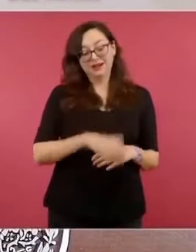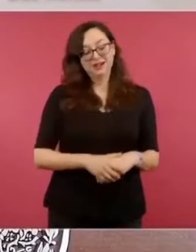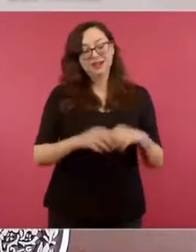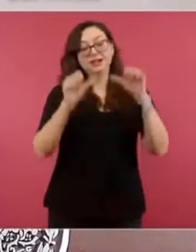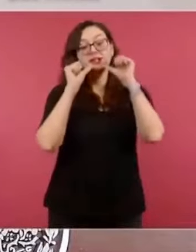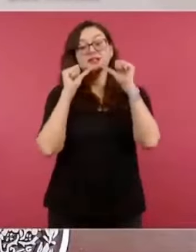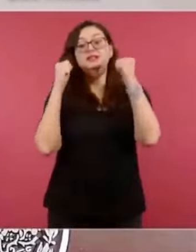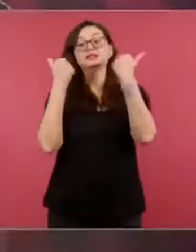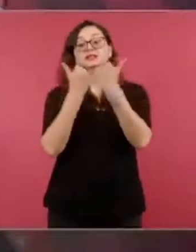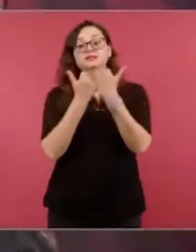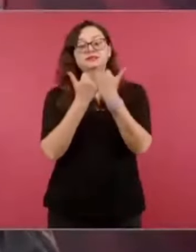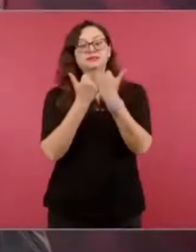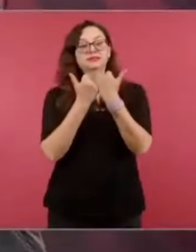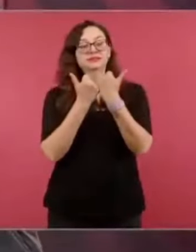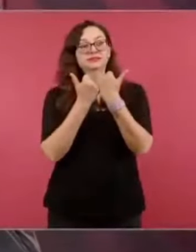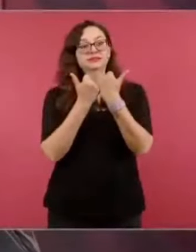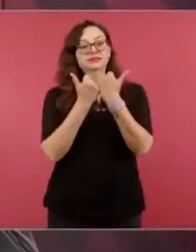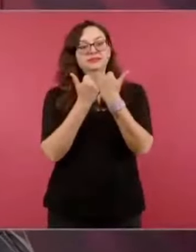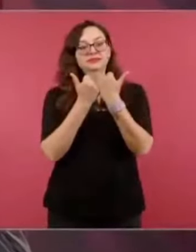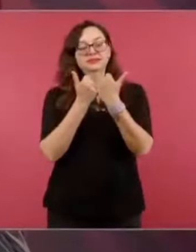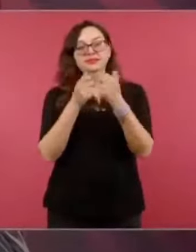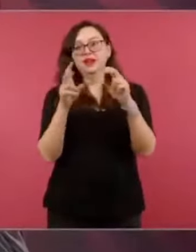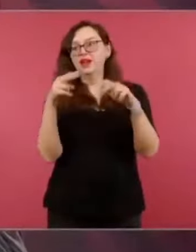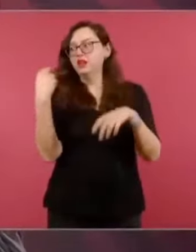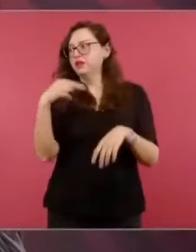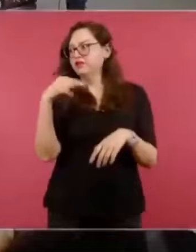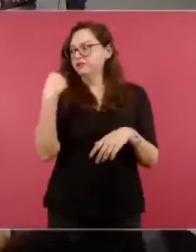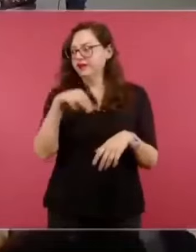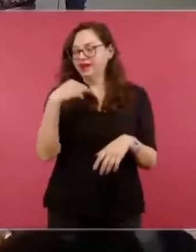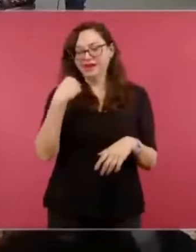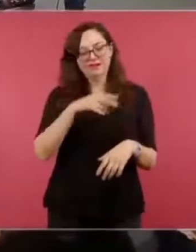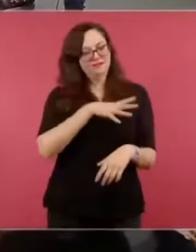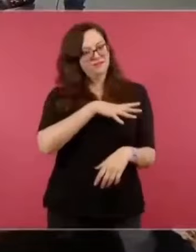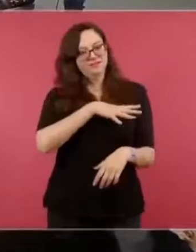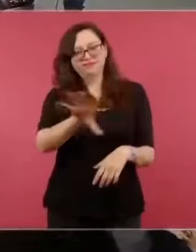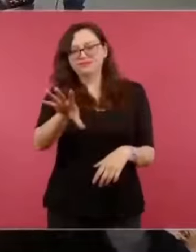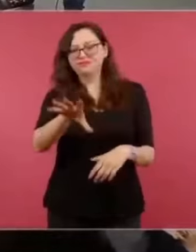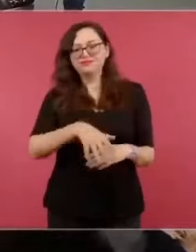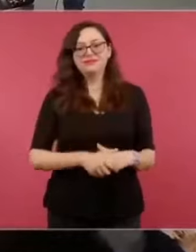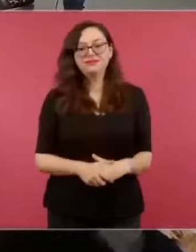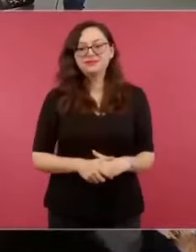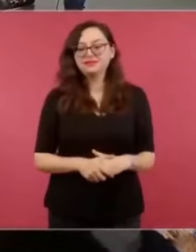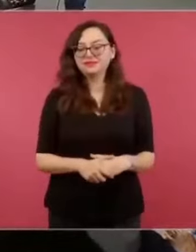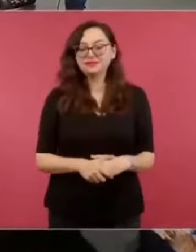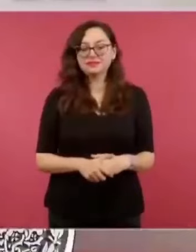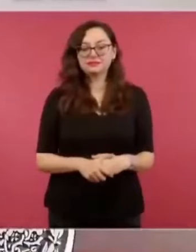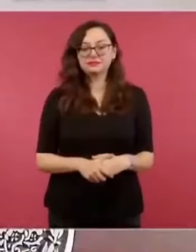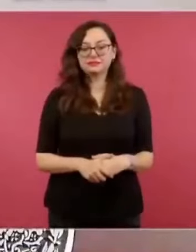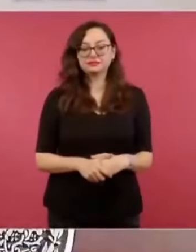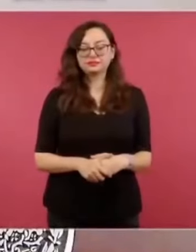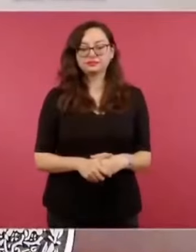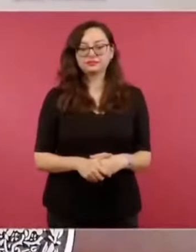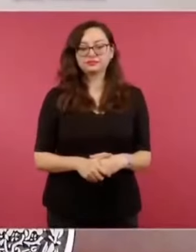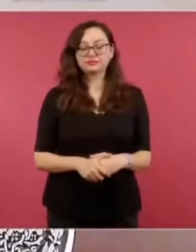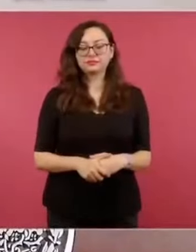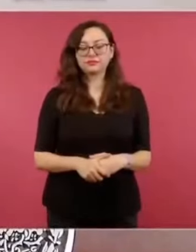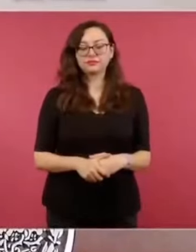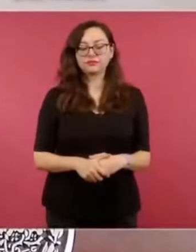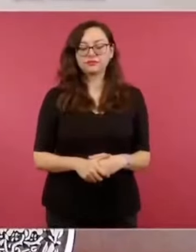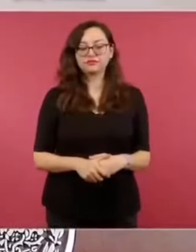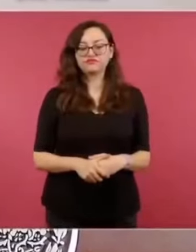Instituto de